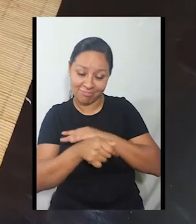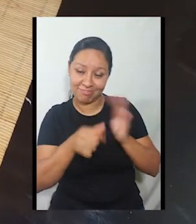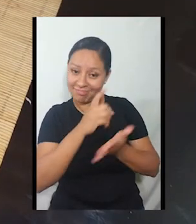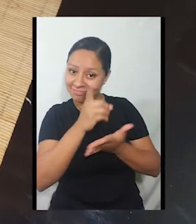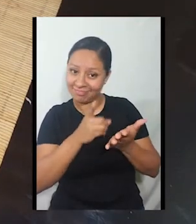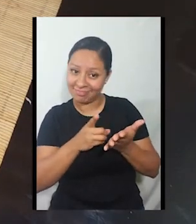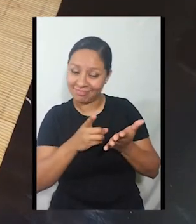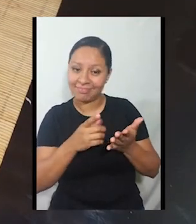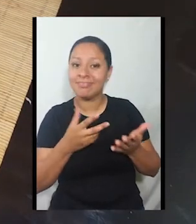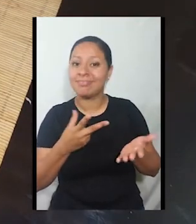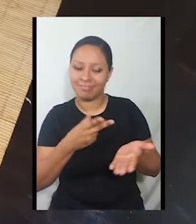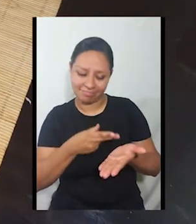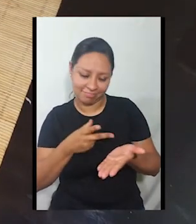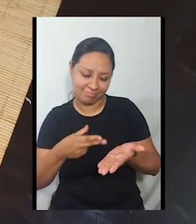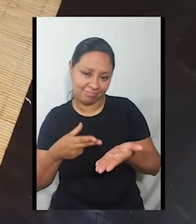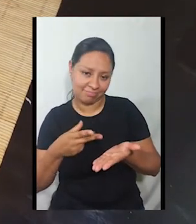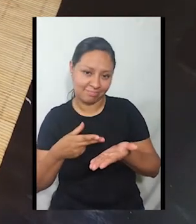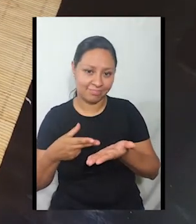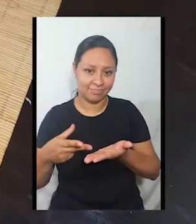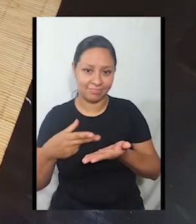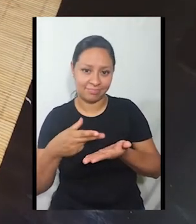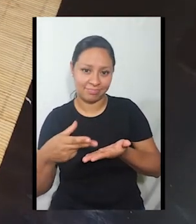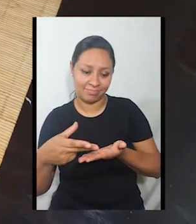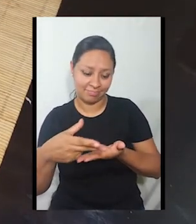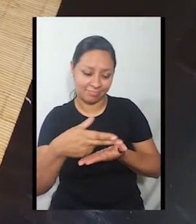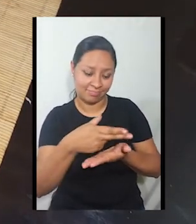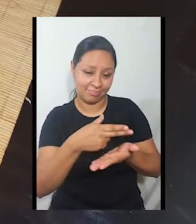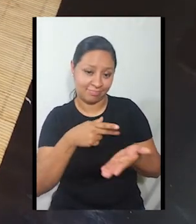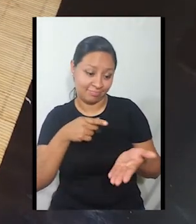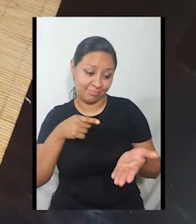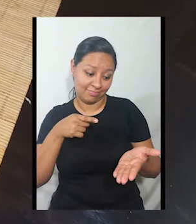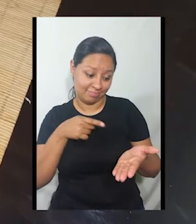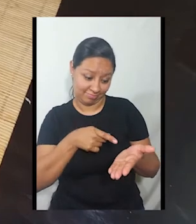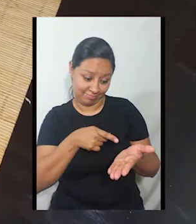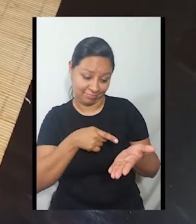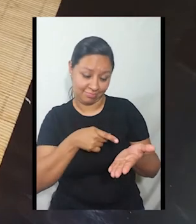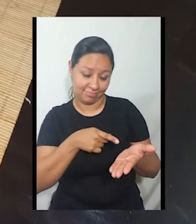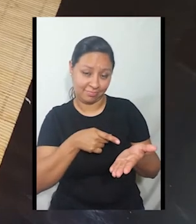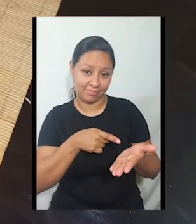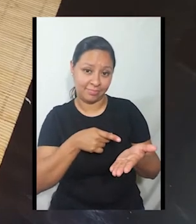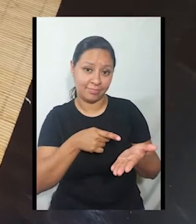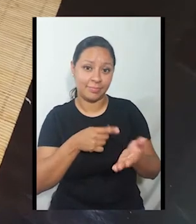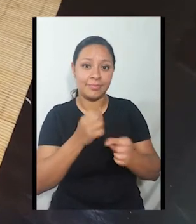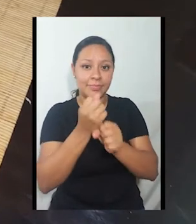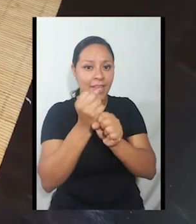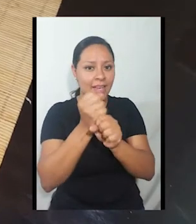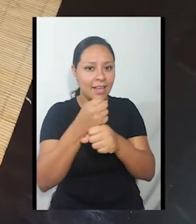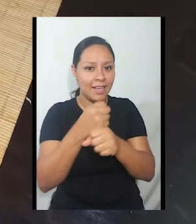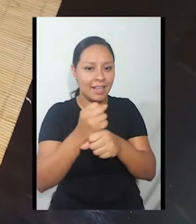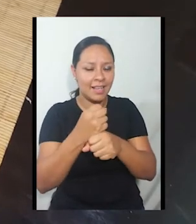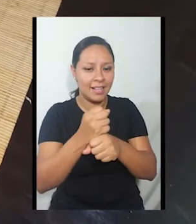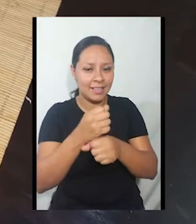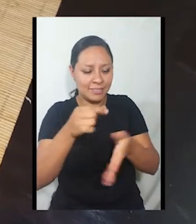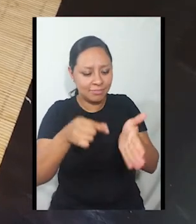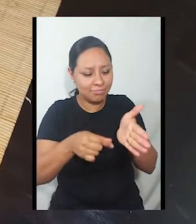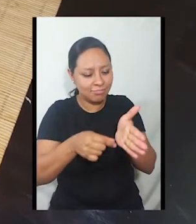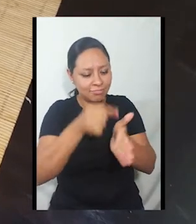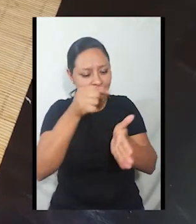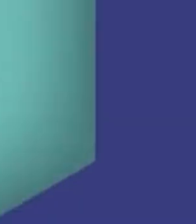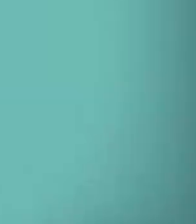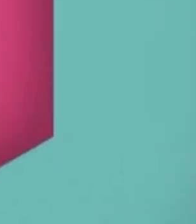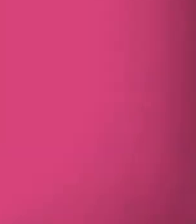siluetas vamos a empezar a hacer las sombras de nuestro